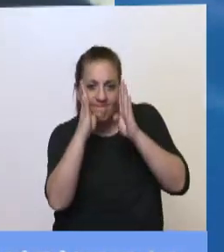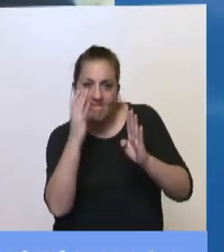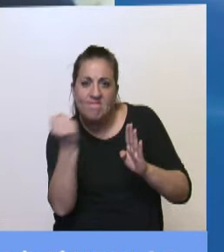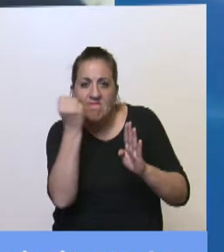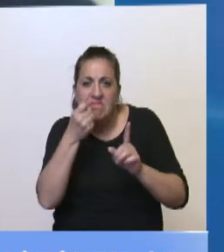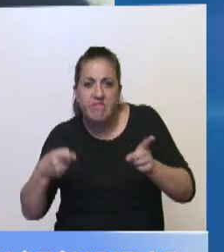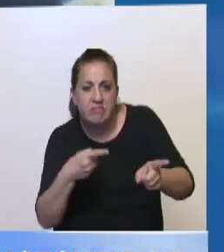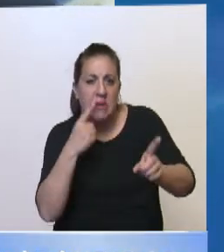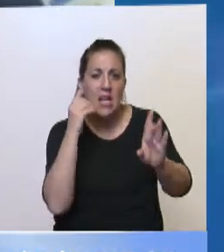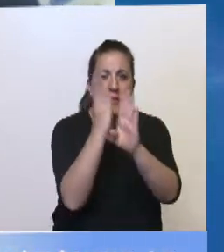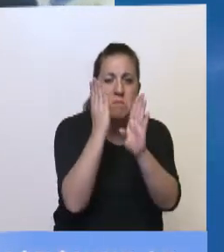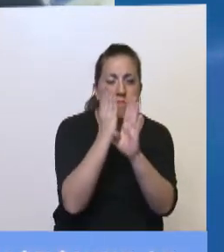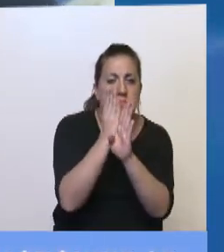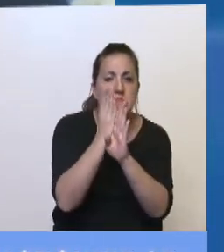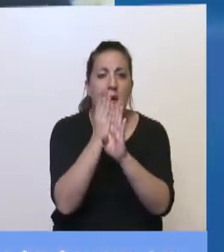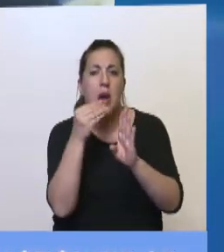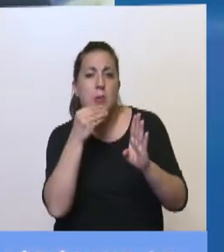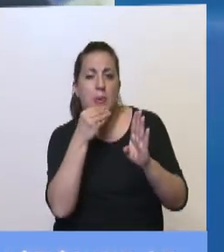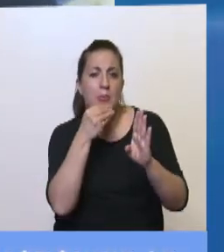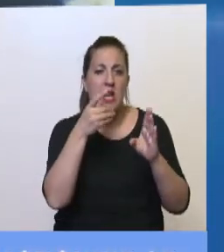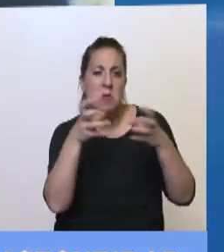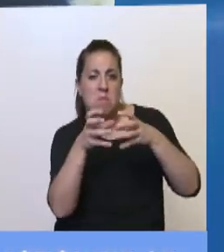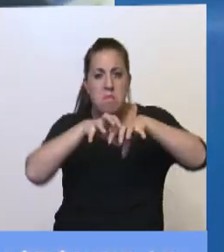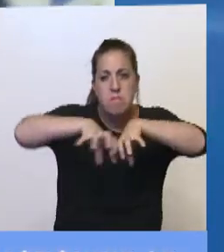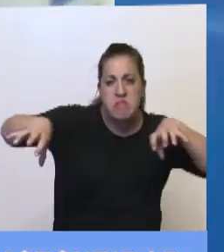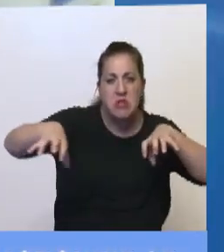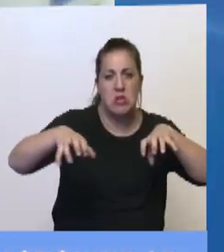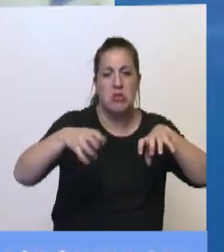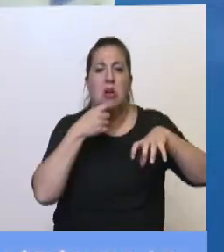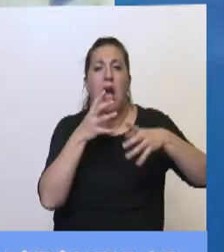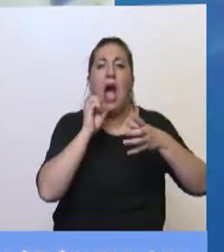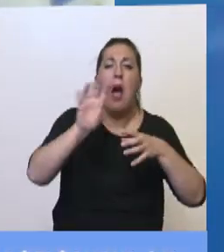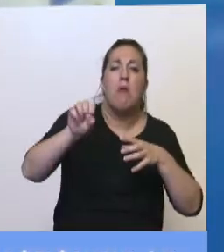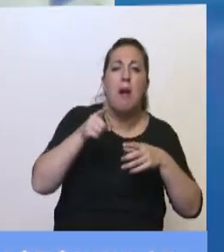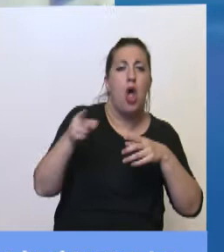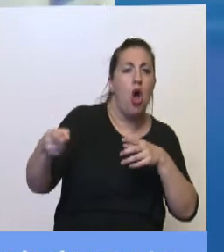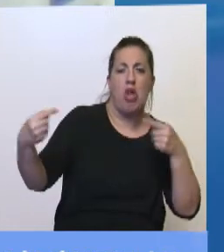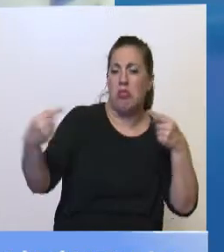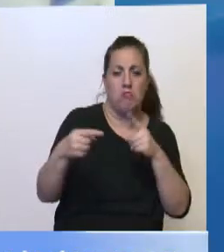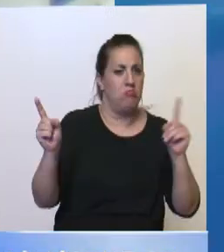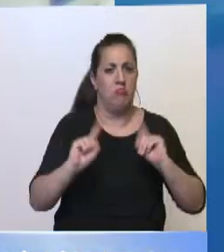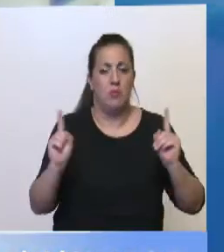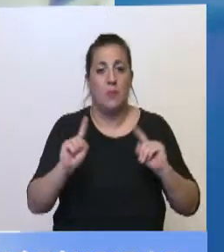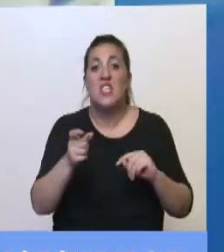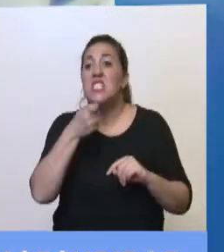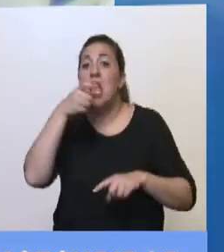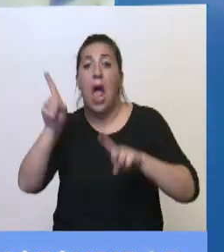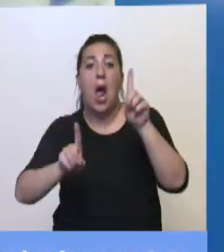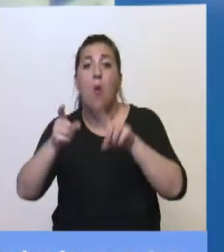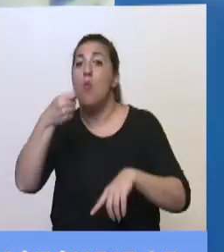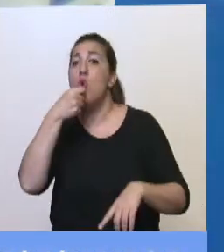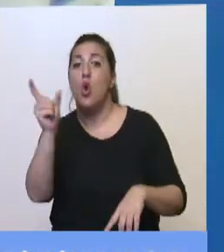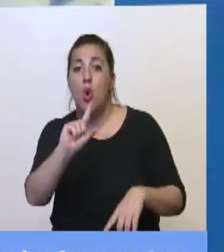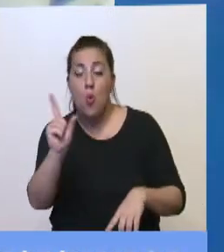a espiar, a infiltrarse, y a dividir, y a difamar a los opositores. Y si a algunos no les gusta,